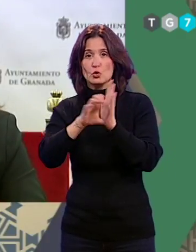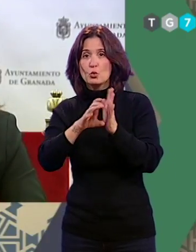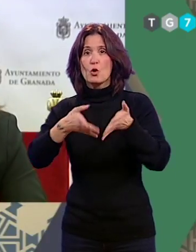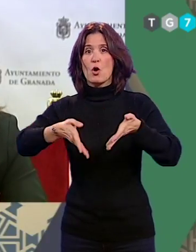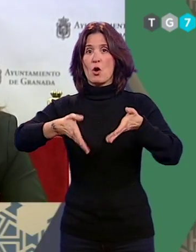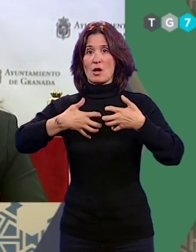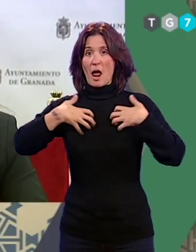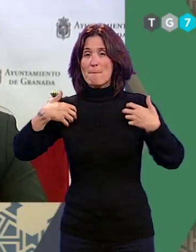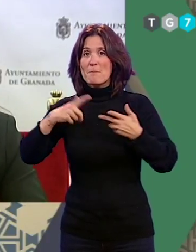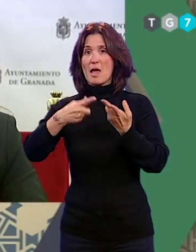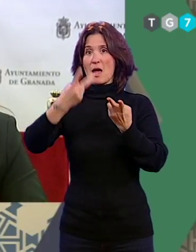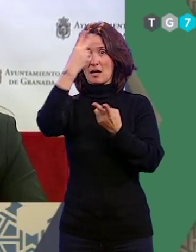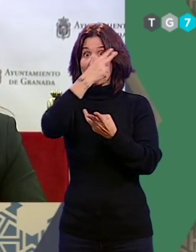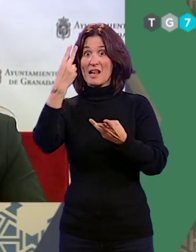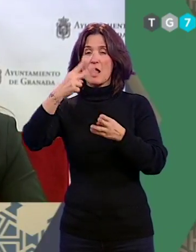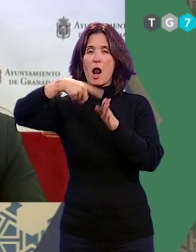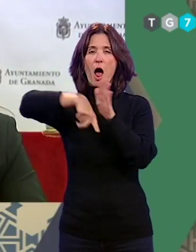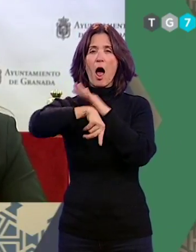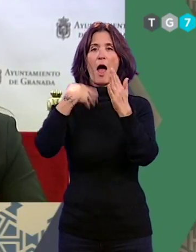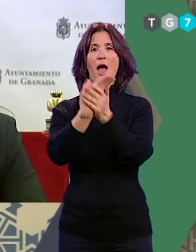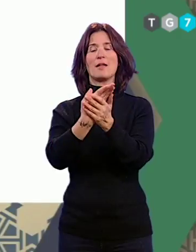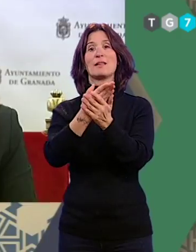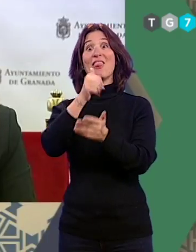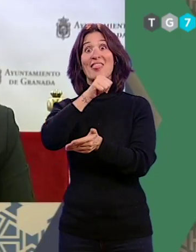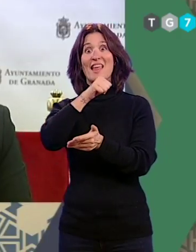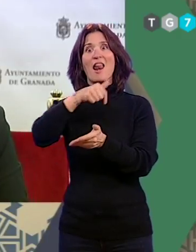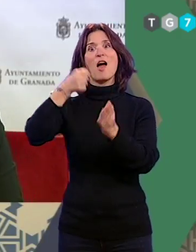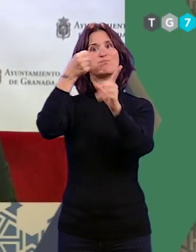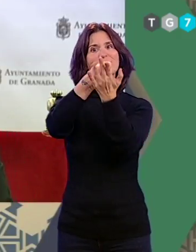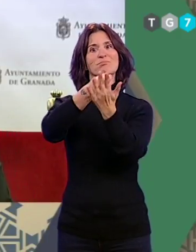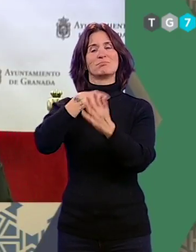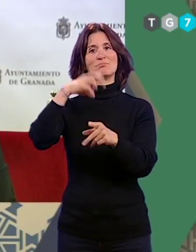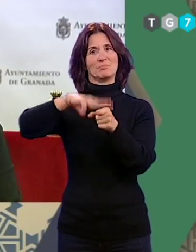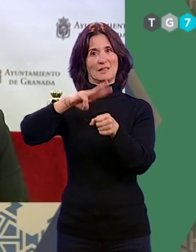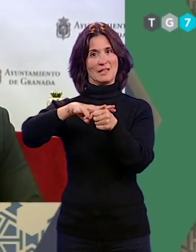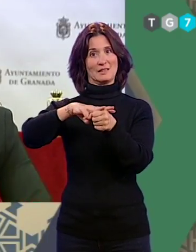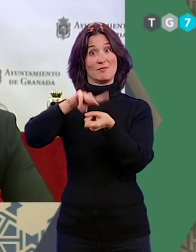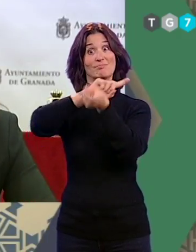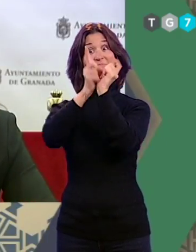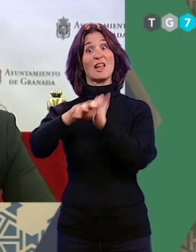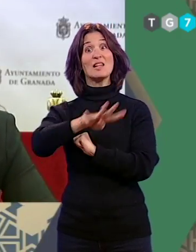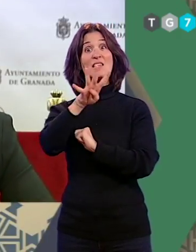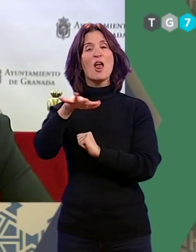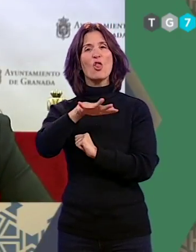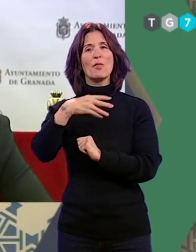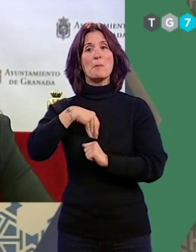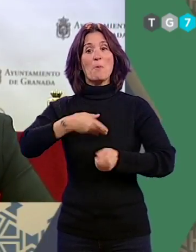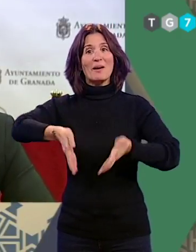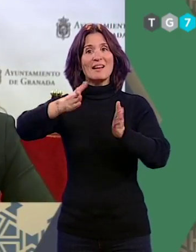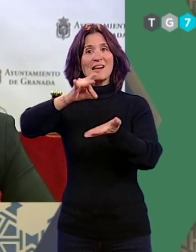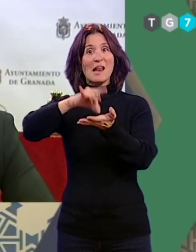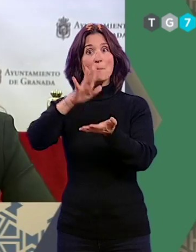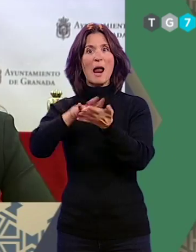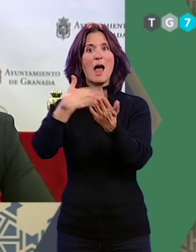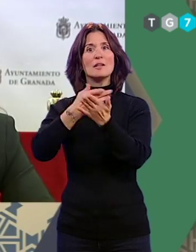Católicos, irá hacia el PTS por la Avenida Dilar. Llega hasta Venta Azurita por la carretera de Málaga,